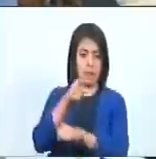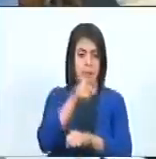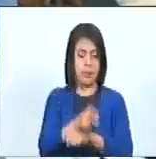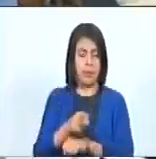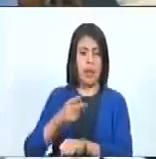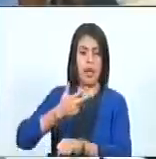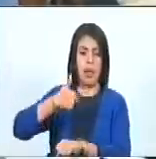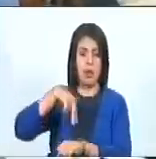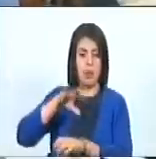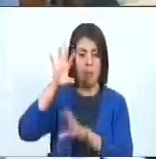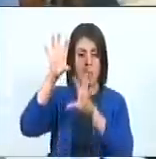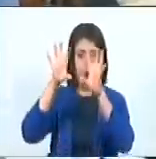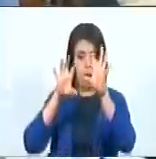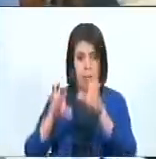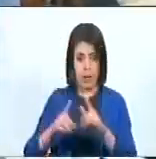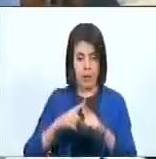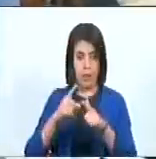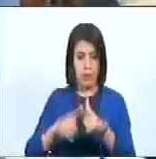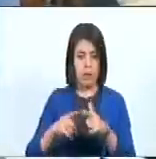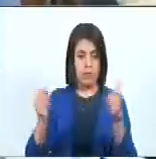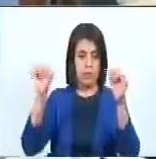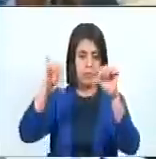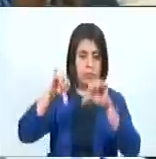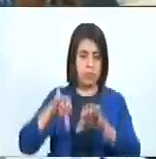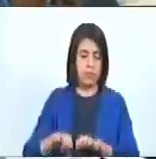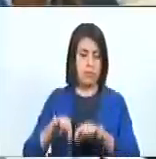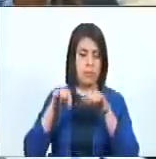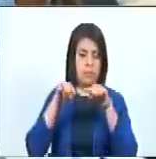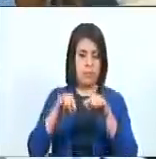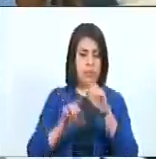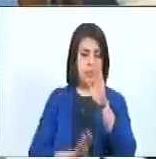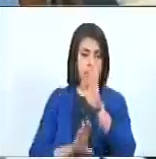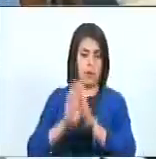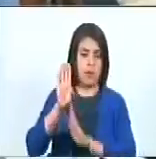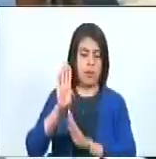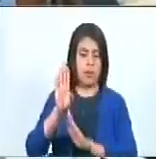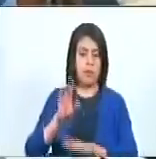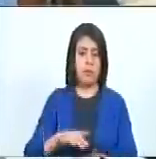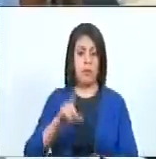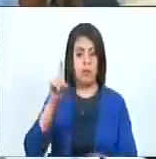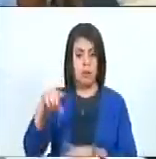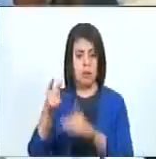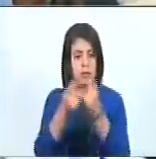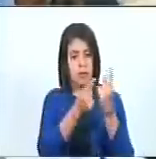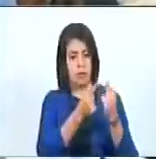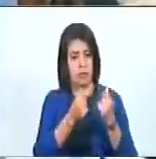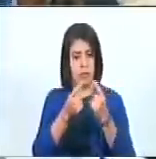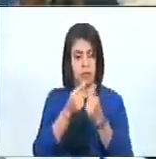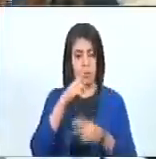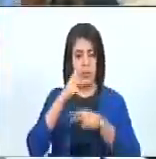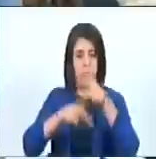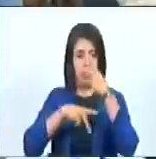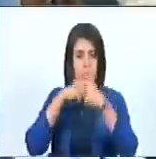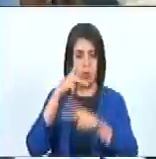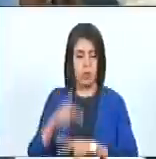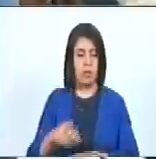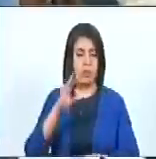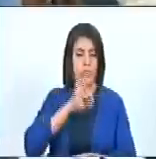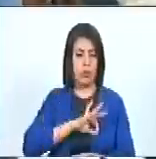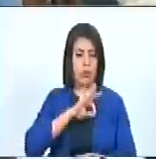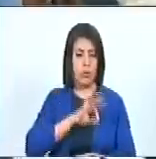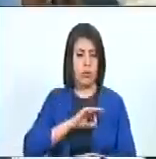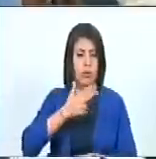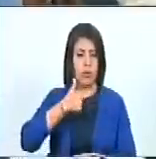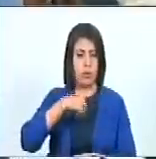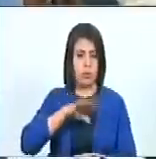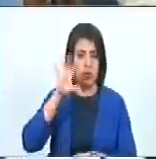nuestros países de manera de destruir el desarrollo, tanto económico como político como social, de